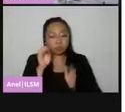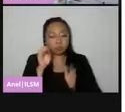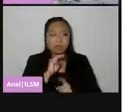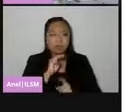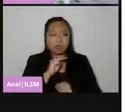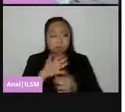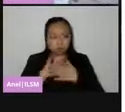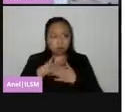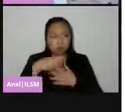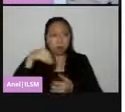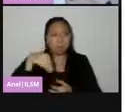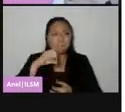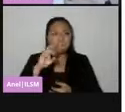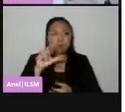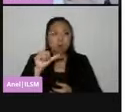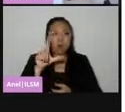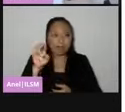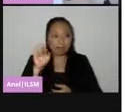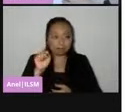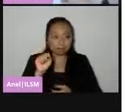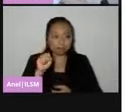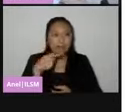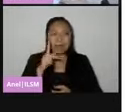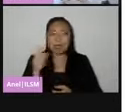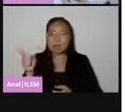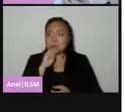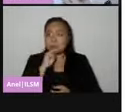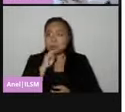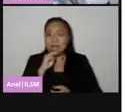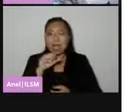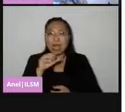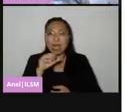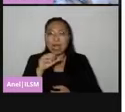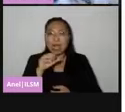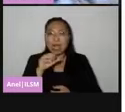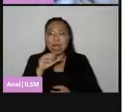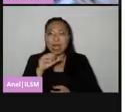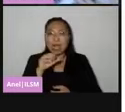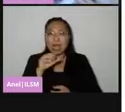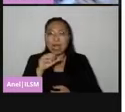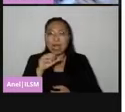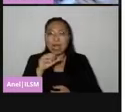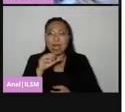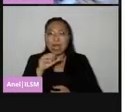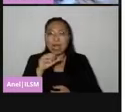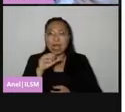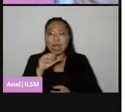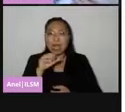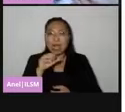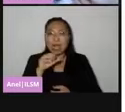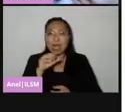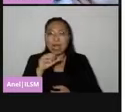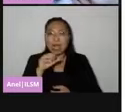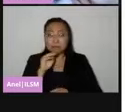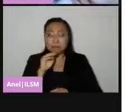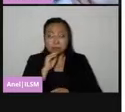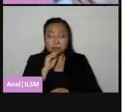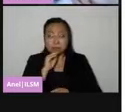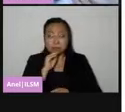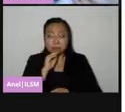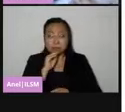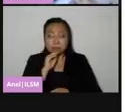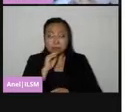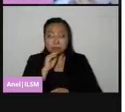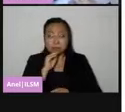Yo soy Morales, y si mi mamá fuera Álvarez, es Navarro, pero bueno, si fuera Álvarez, a mi mamá, y si vivimos en la misma selección